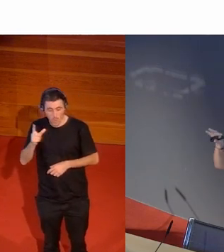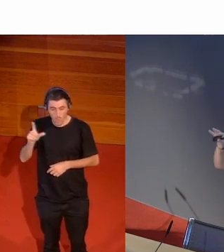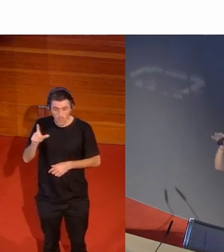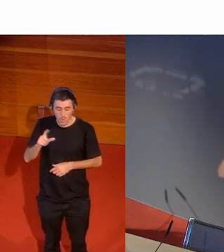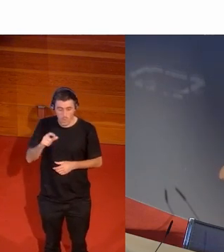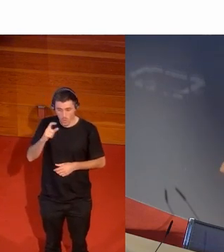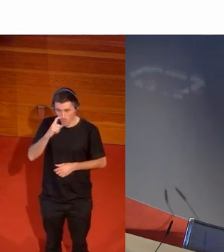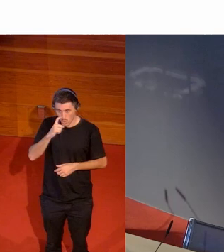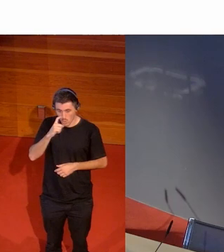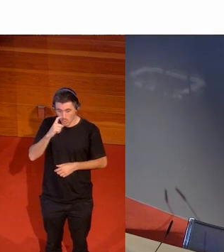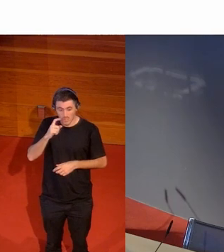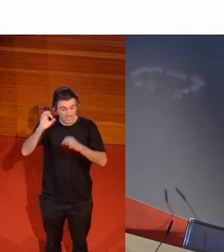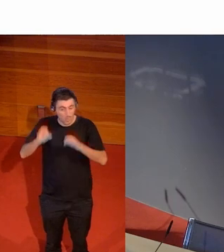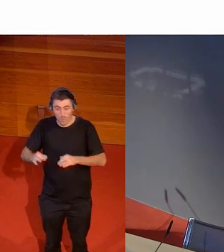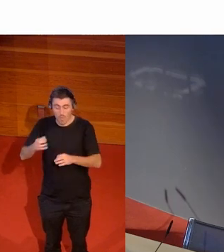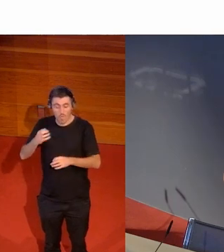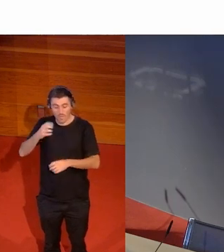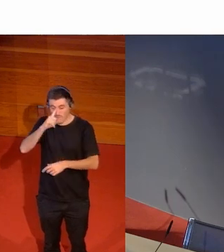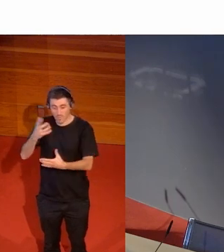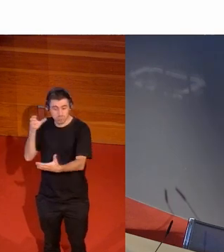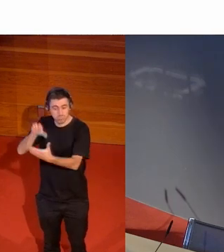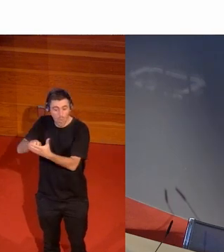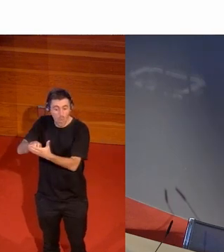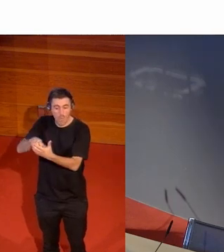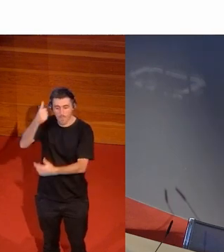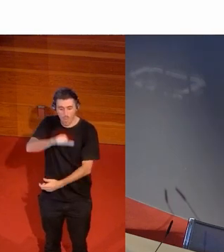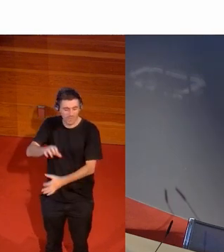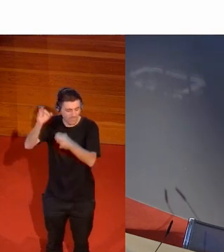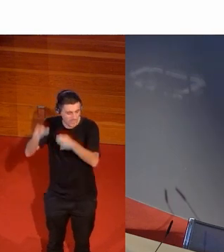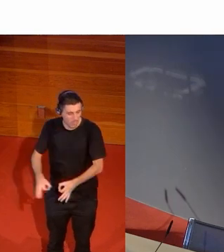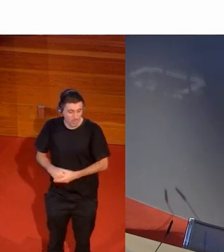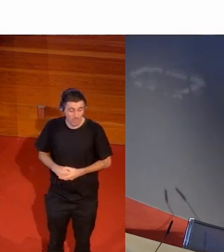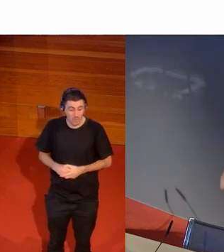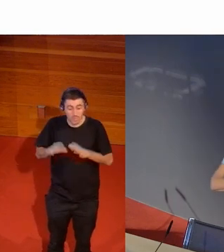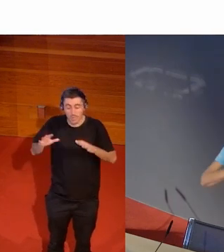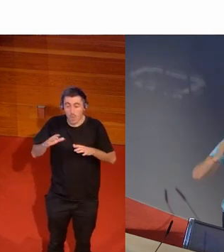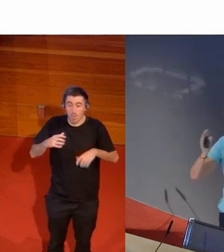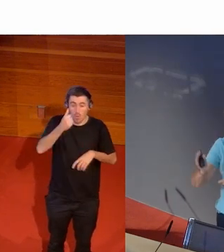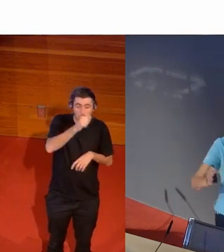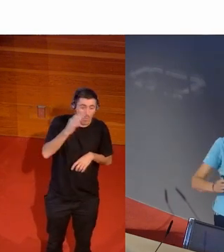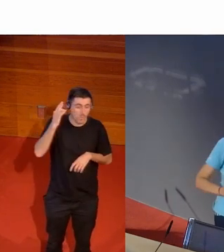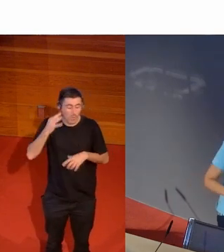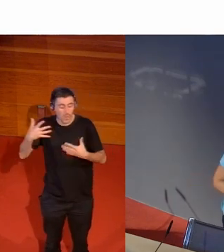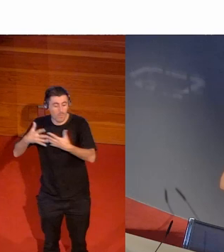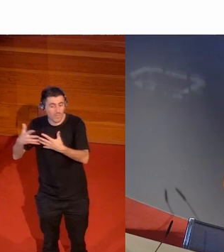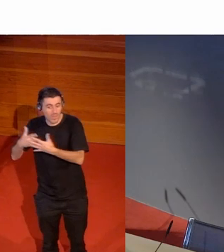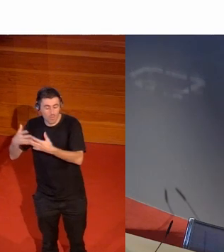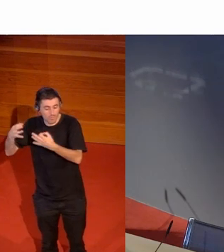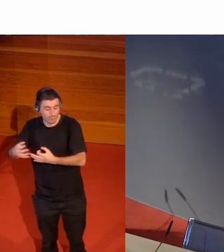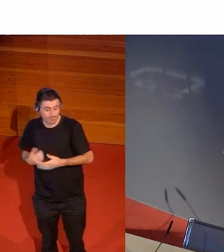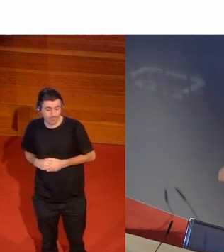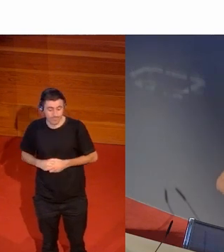masculino la foto será masculina pero compiten hombres y mujeres y desarrollarán y el tío hizo no sé qué le pasó a